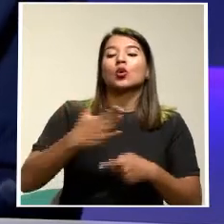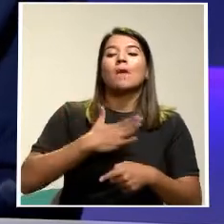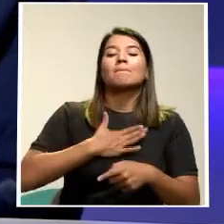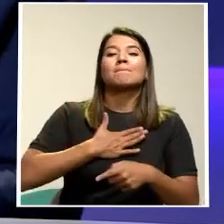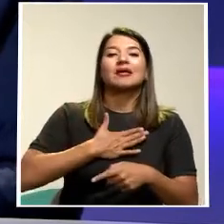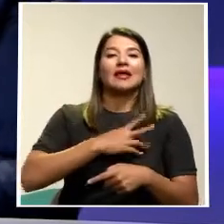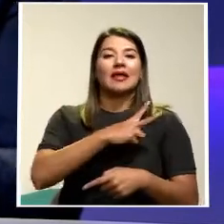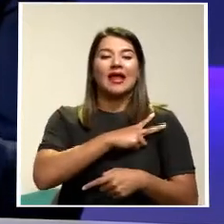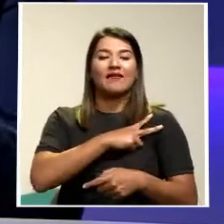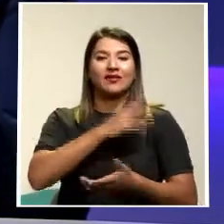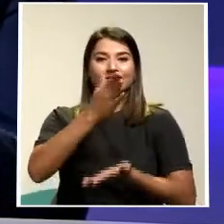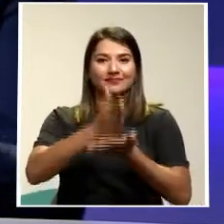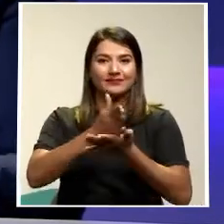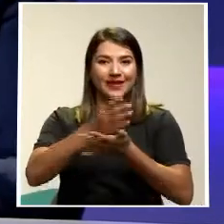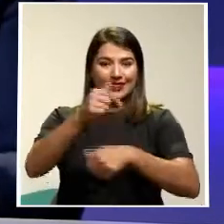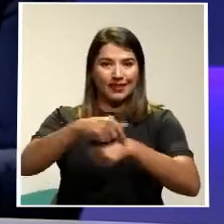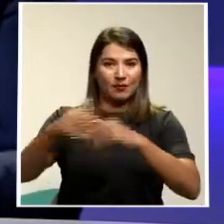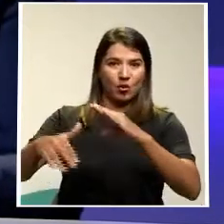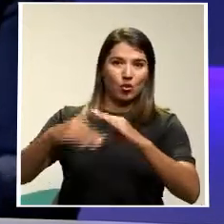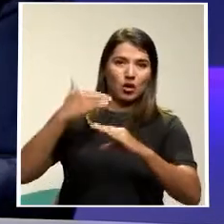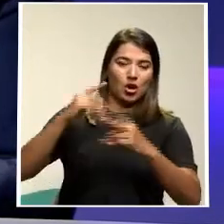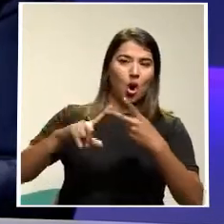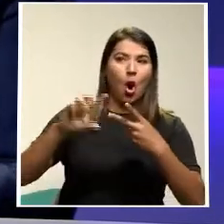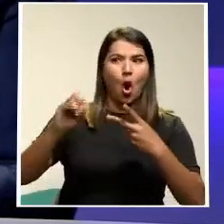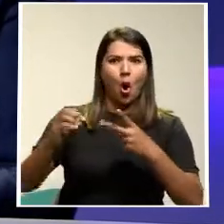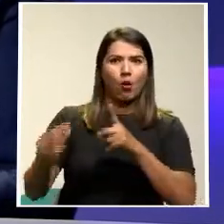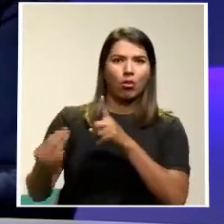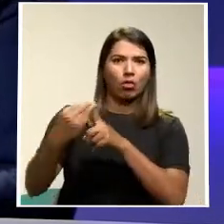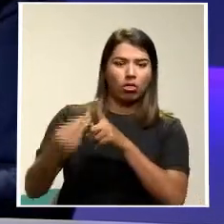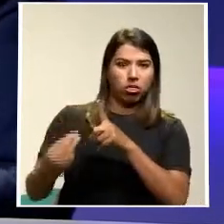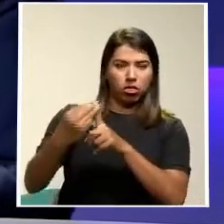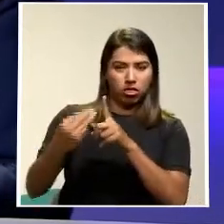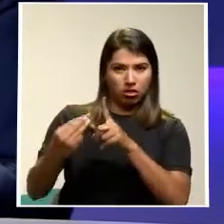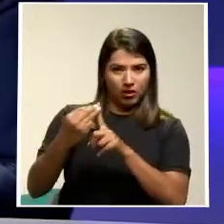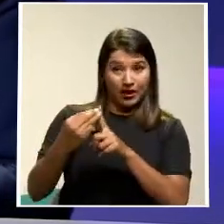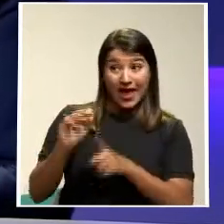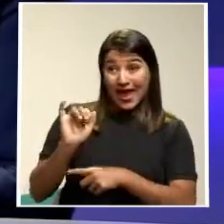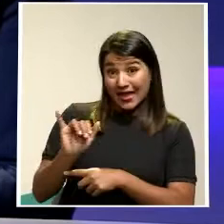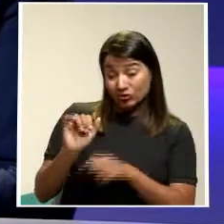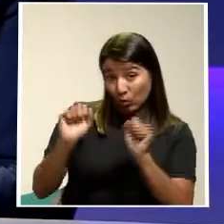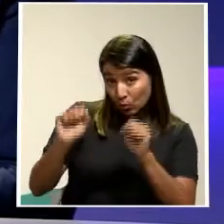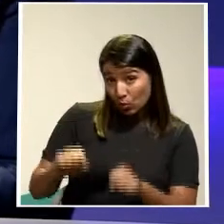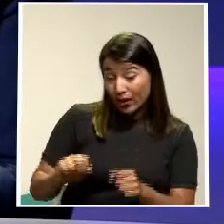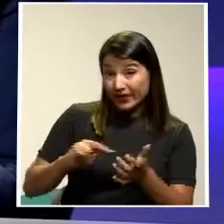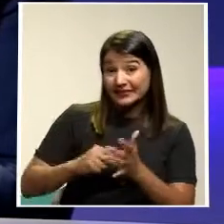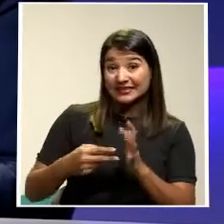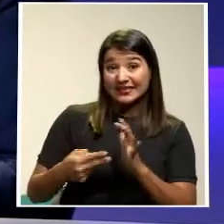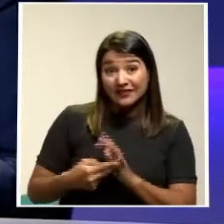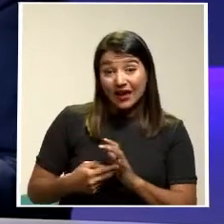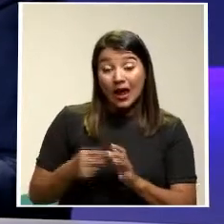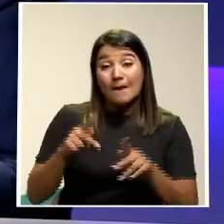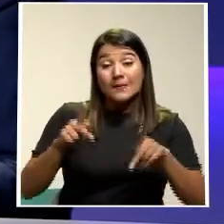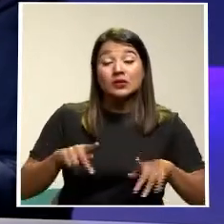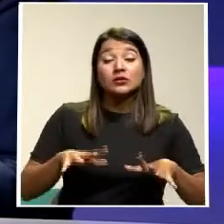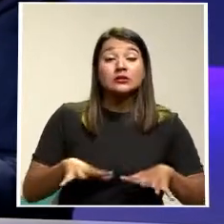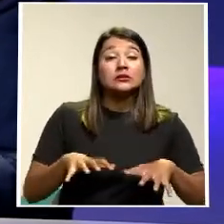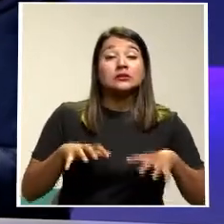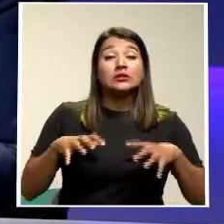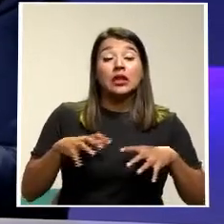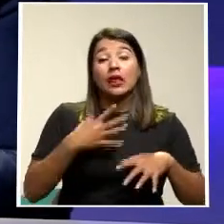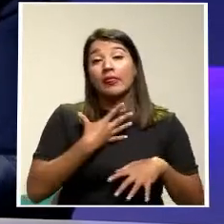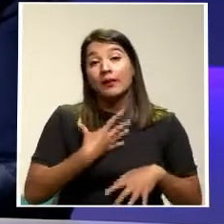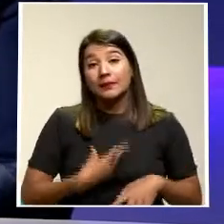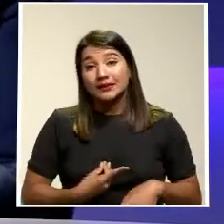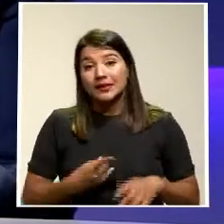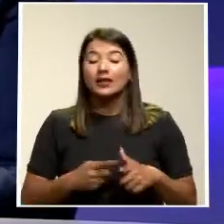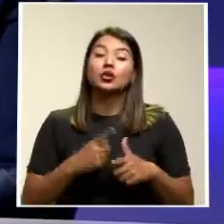Aunque yo no lo lea Si escucho el teléfono Ahí suena Y eso puede ir generándole Las personas Estrés Depresiones Que